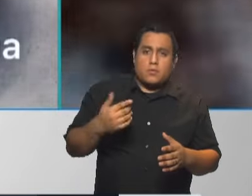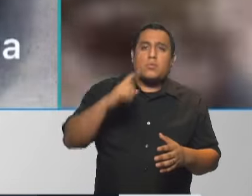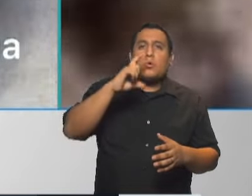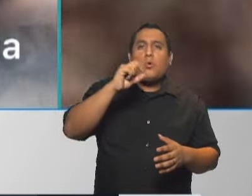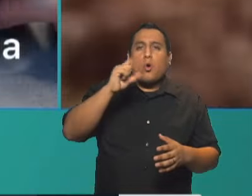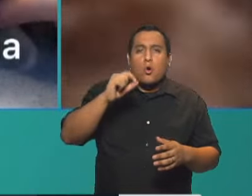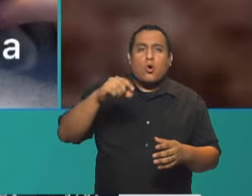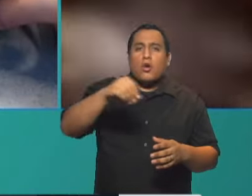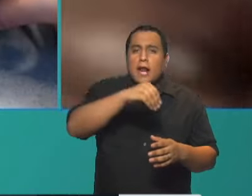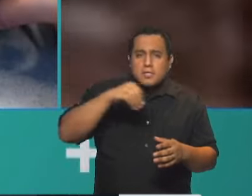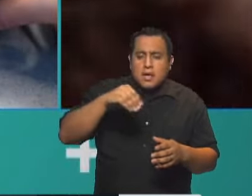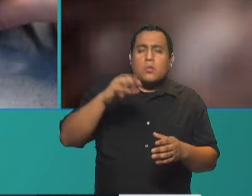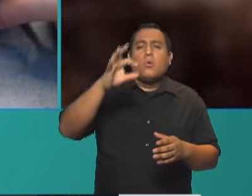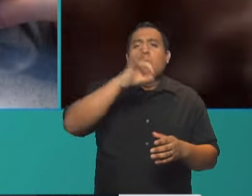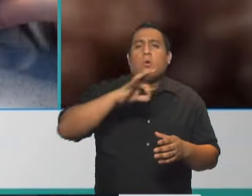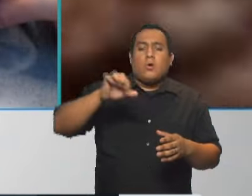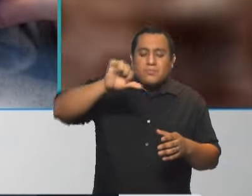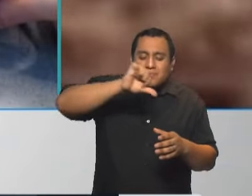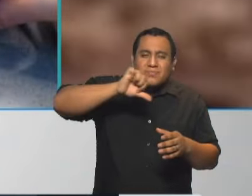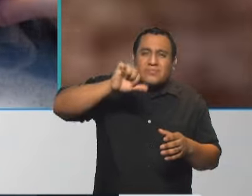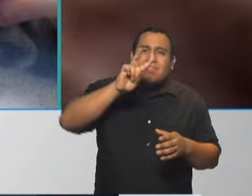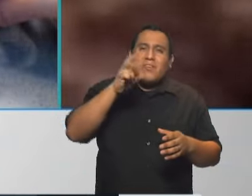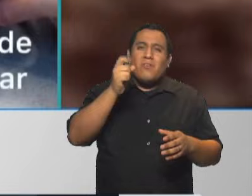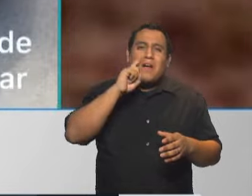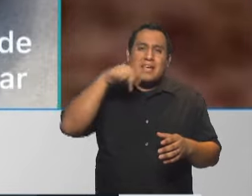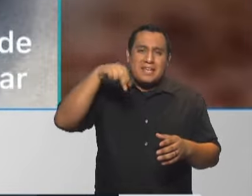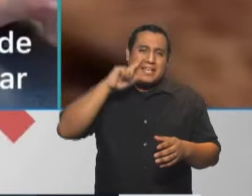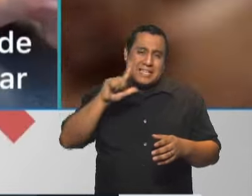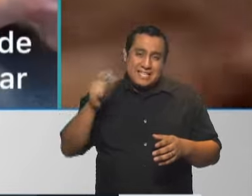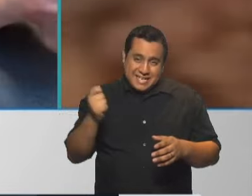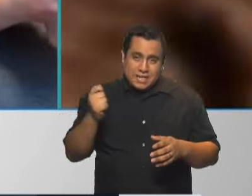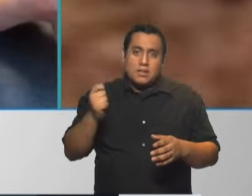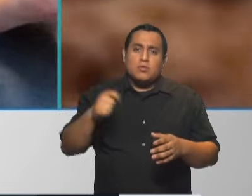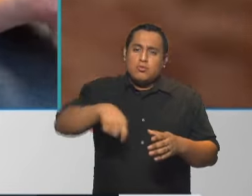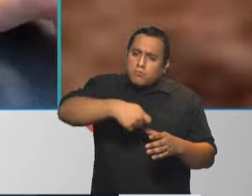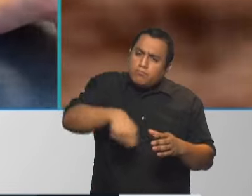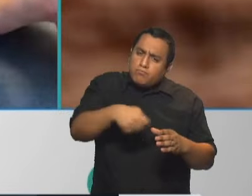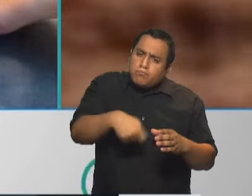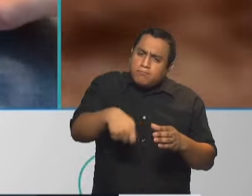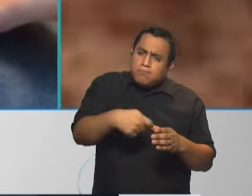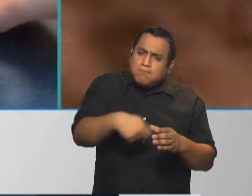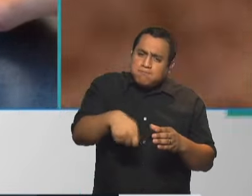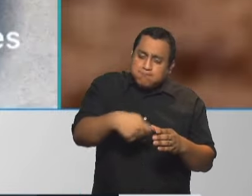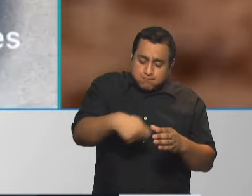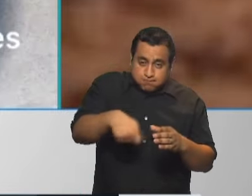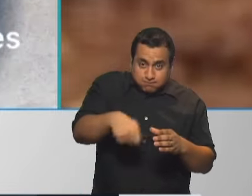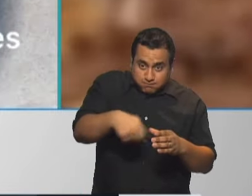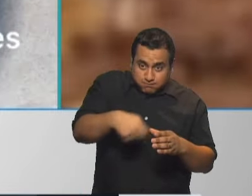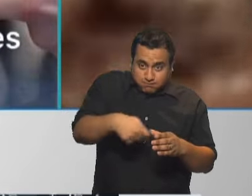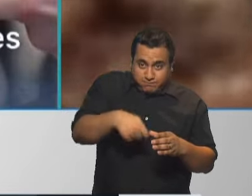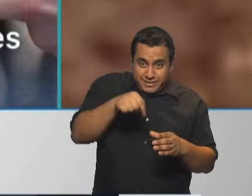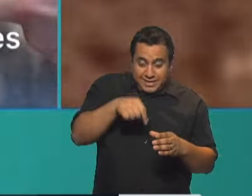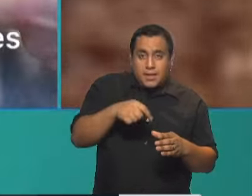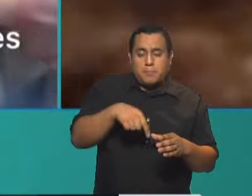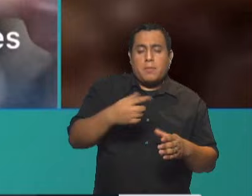rallado, le podemos poner esencia de vainilla también y vamos a empezar a formar una pasta que esta pasta después la vamos a